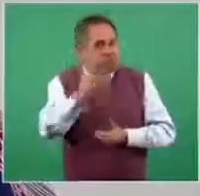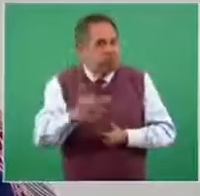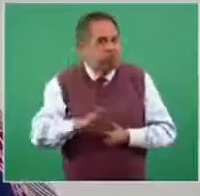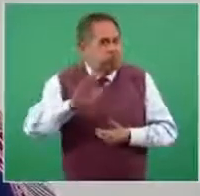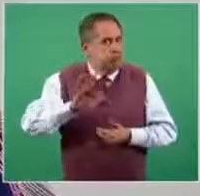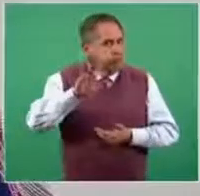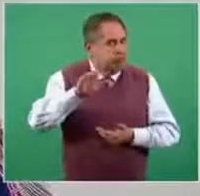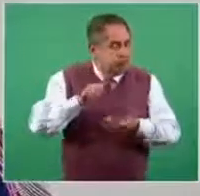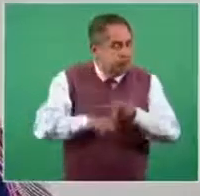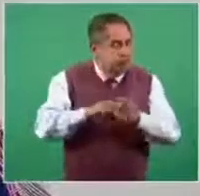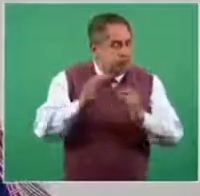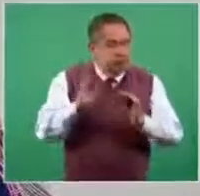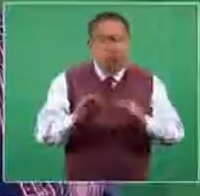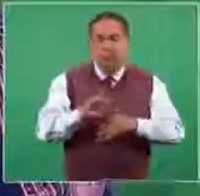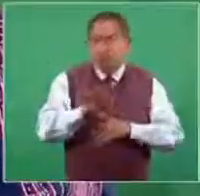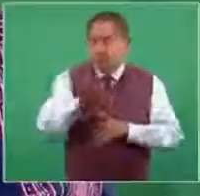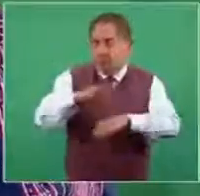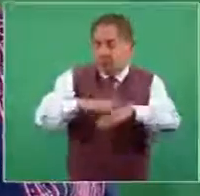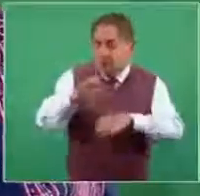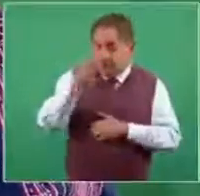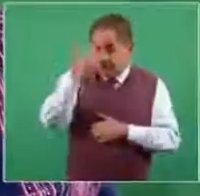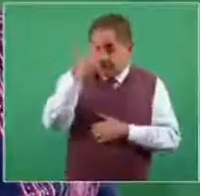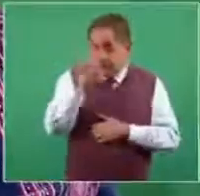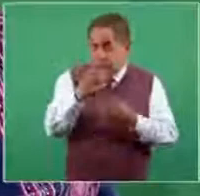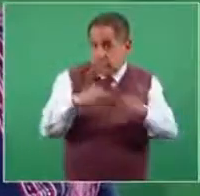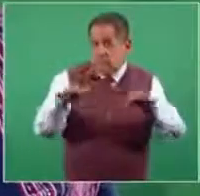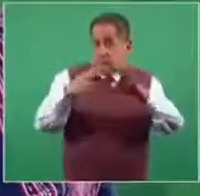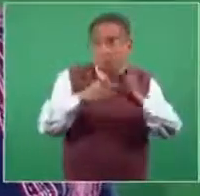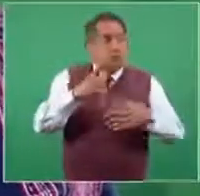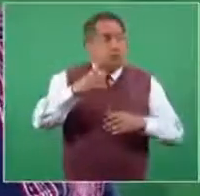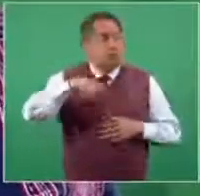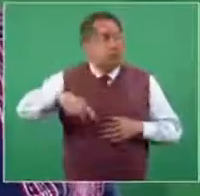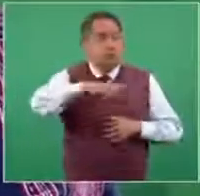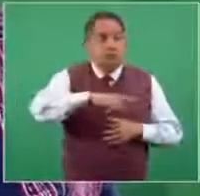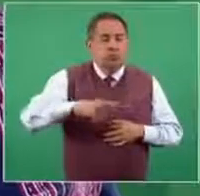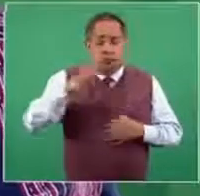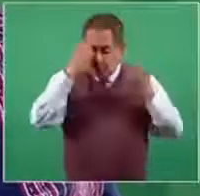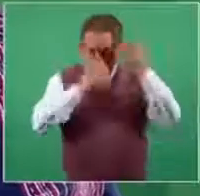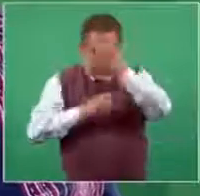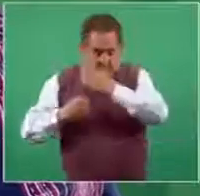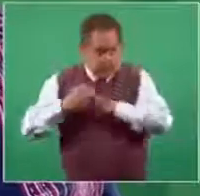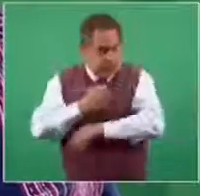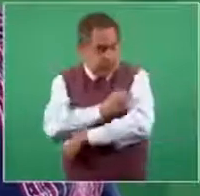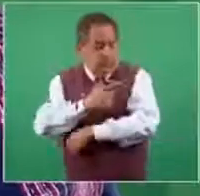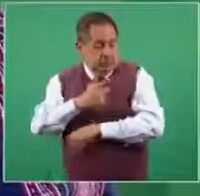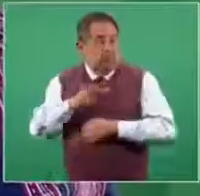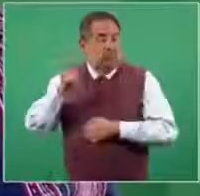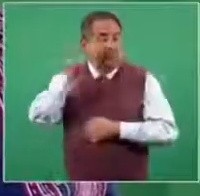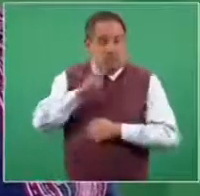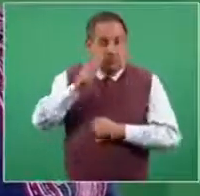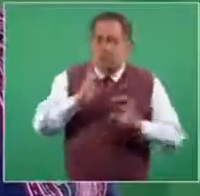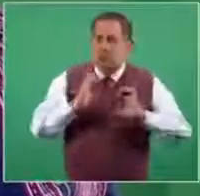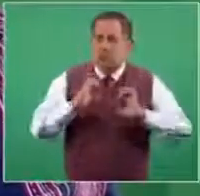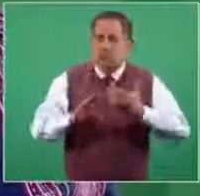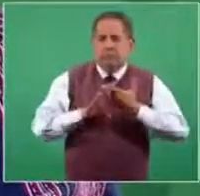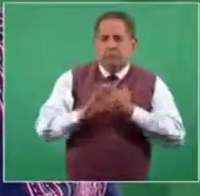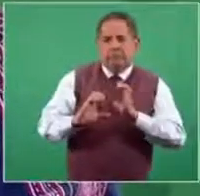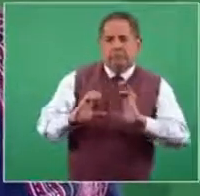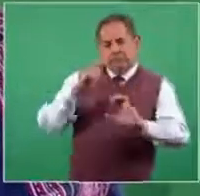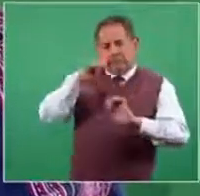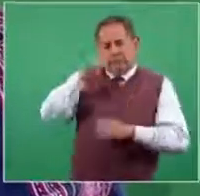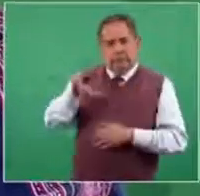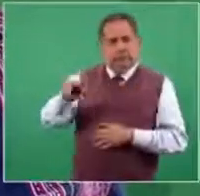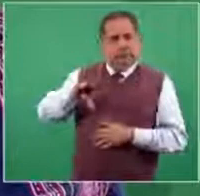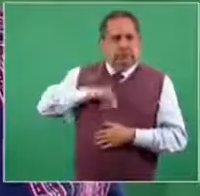importante. Recordemos que es importante hacernos la prueba, que es importante las medidas de prevención y control